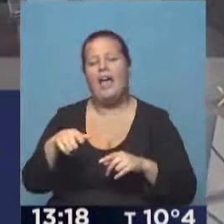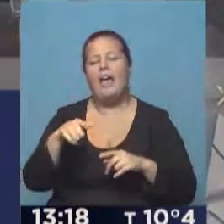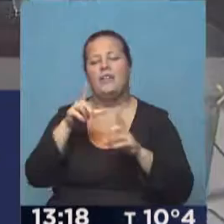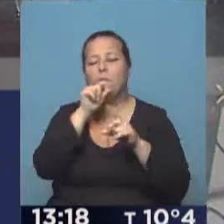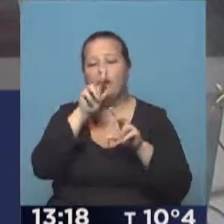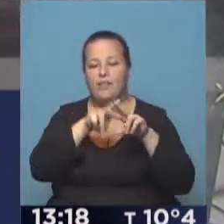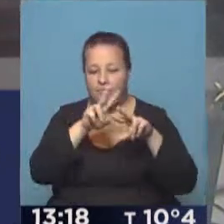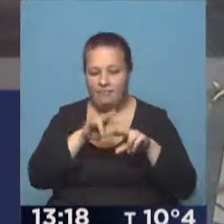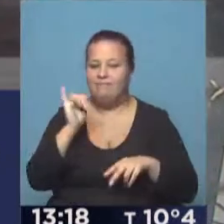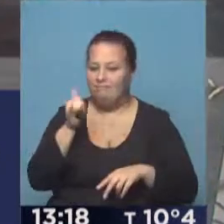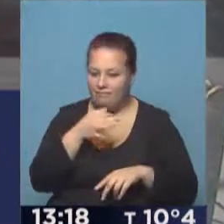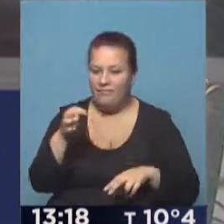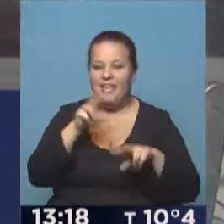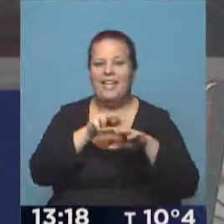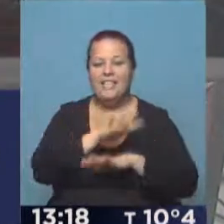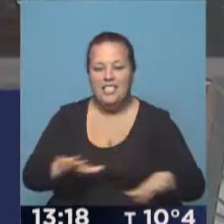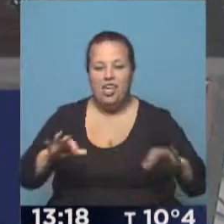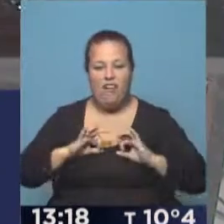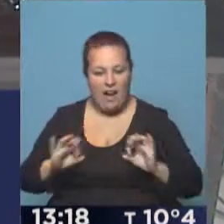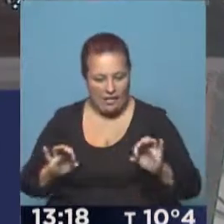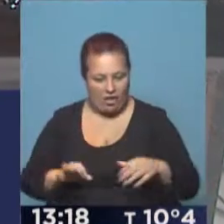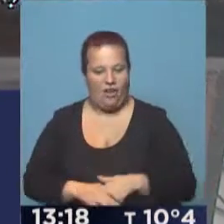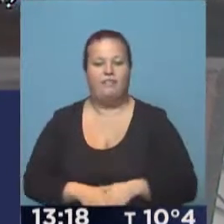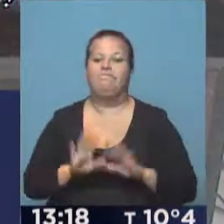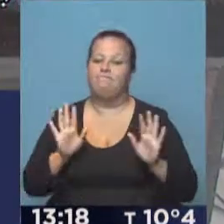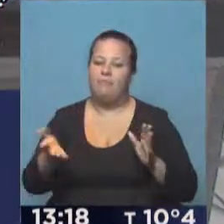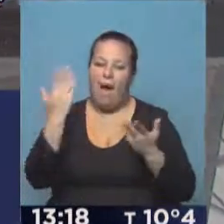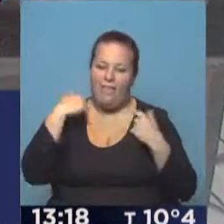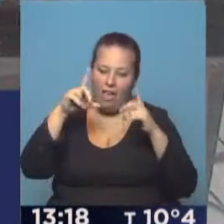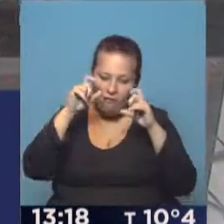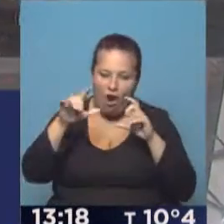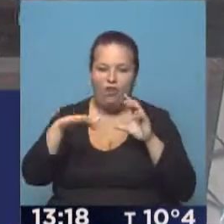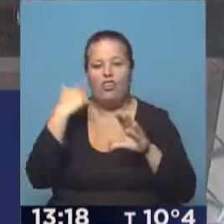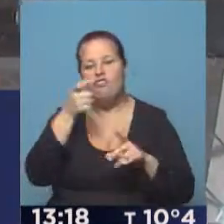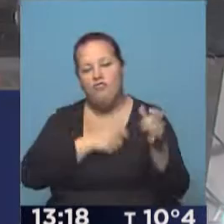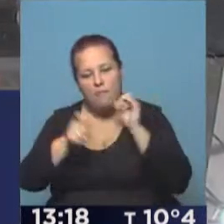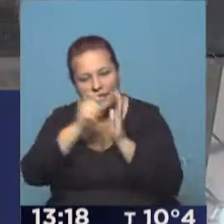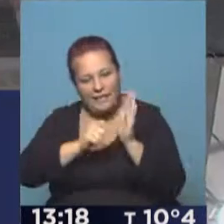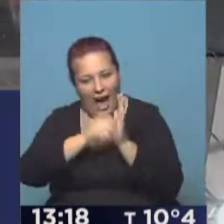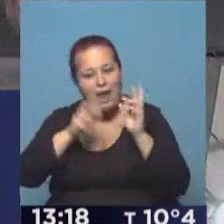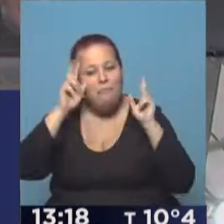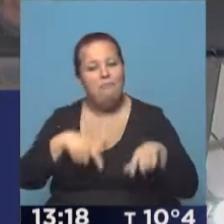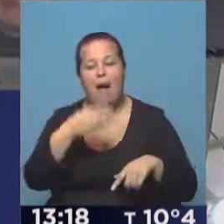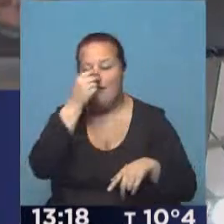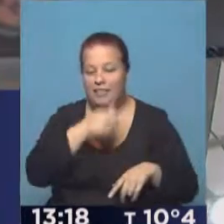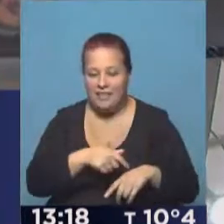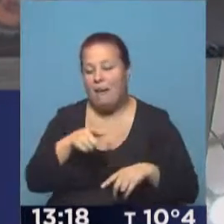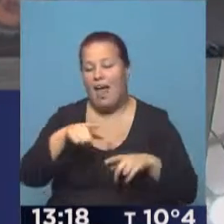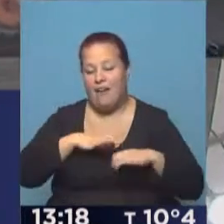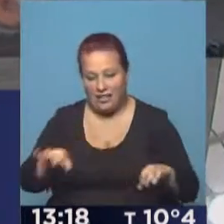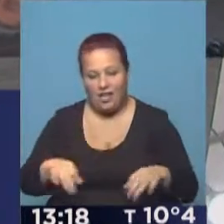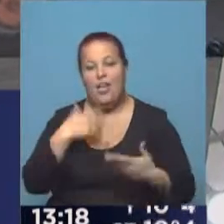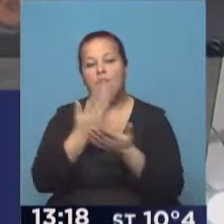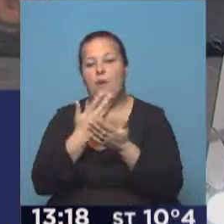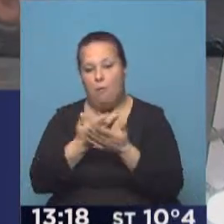con un hashtag, Inés? Así es, chicos en vacaciones, así que esperamos fotos, comentarios, los planes para estas vacaciones. Ahí está, y las